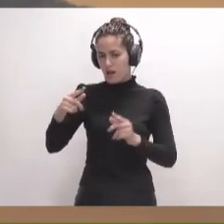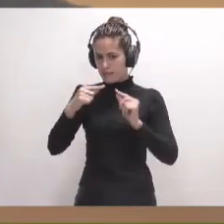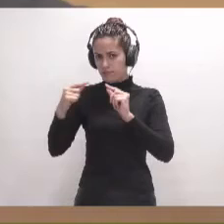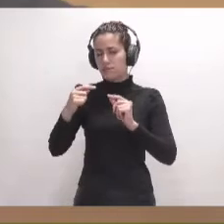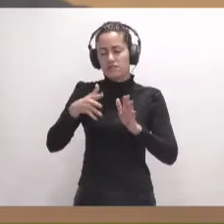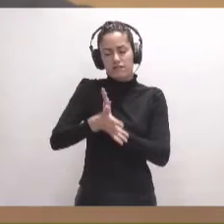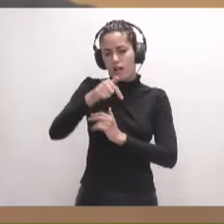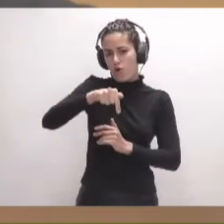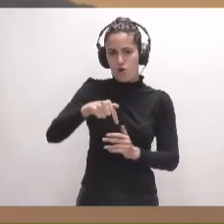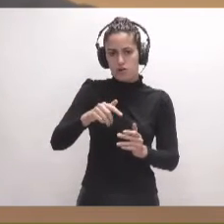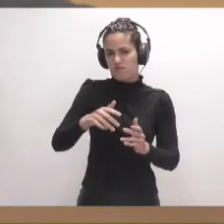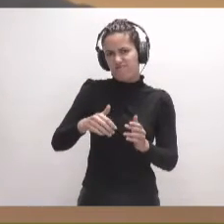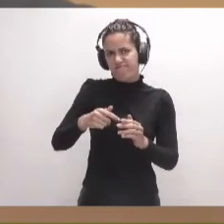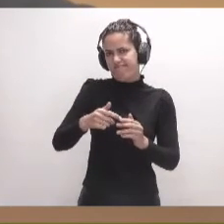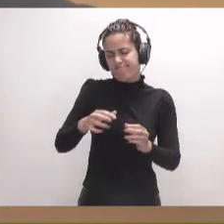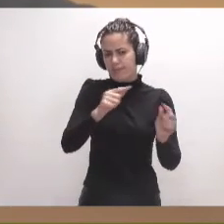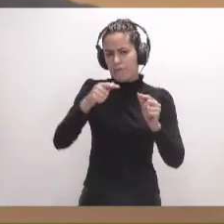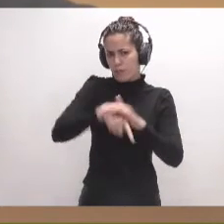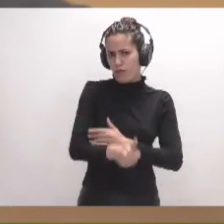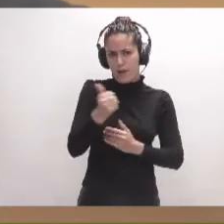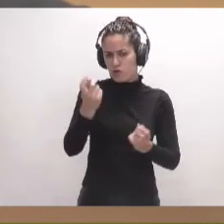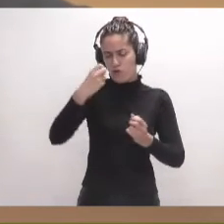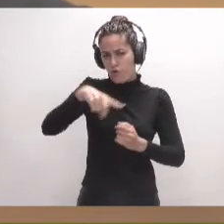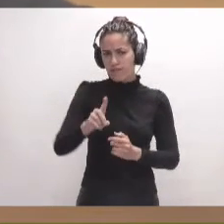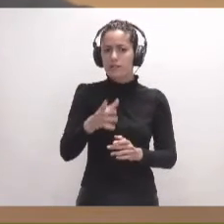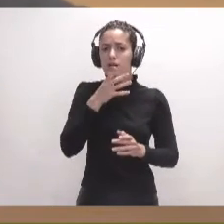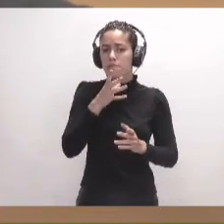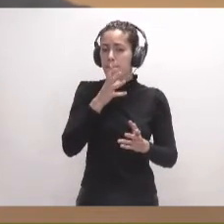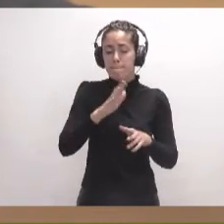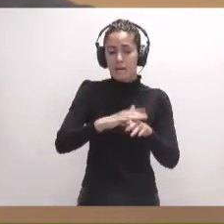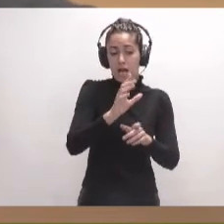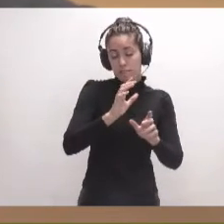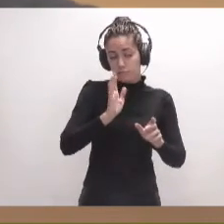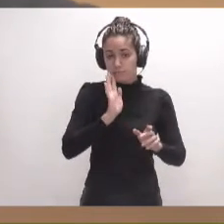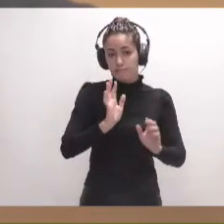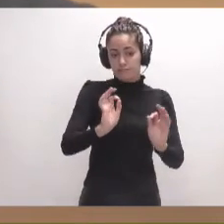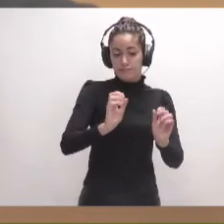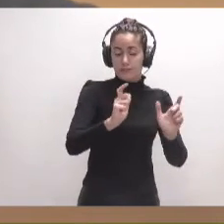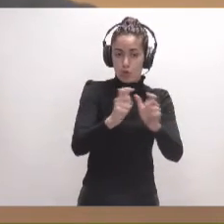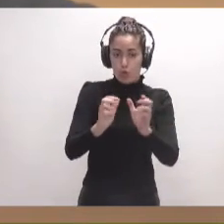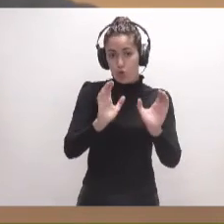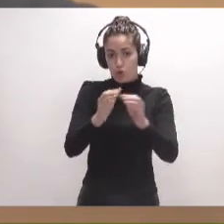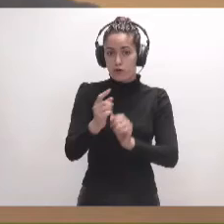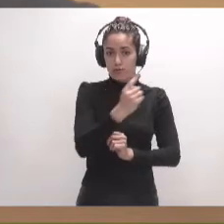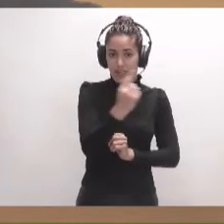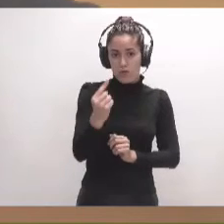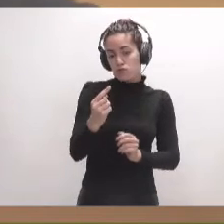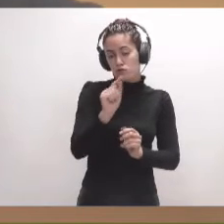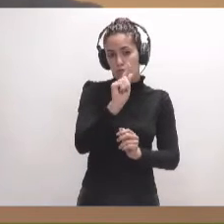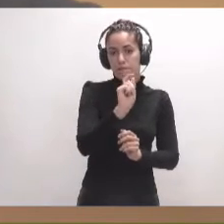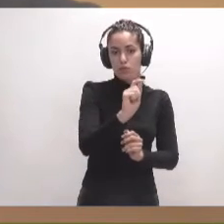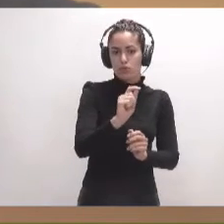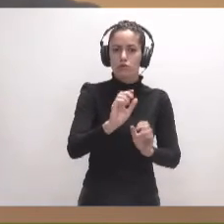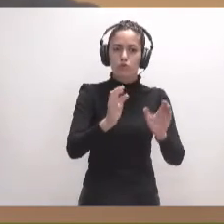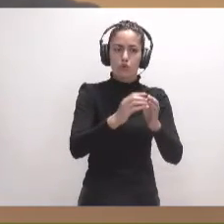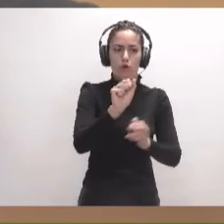lugar a mayores debates. Por lo tanto, para fijar posición, les doy un minuto a cada uno de los grupos. Si, don Enrique Arriaga, el Grupo